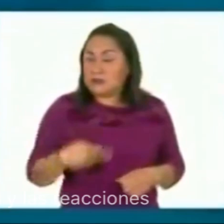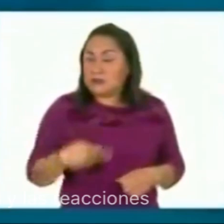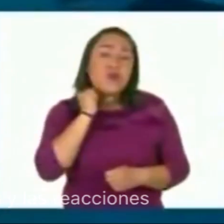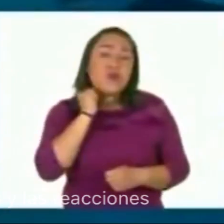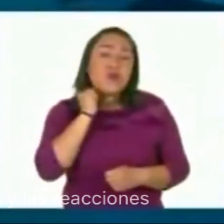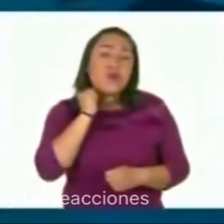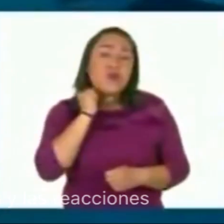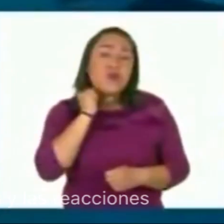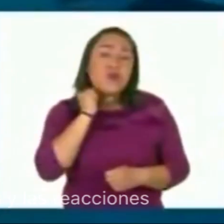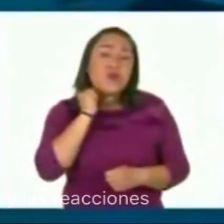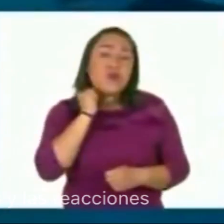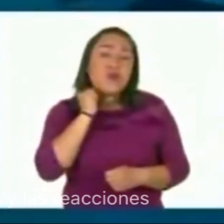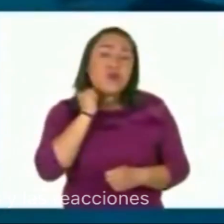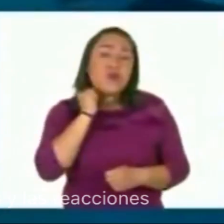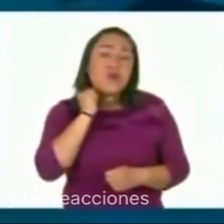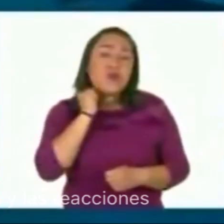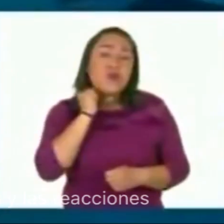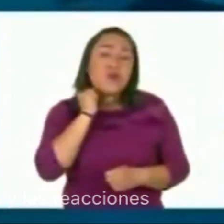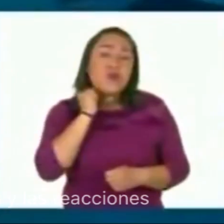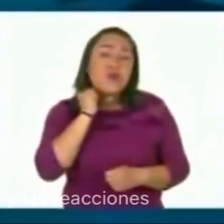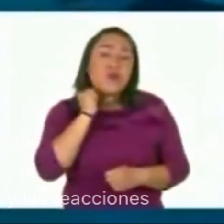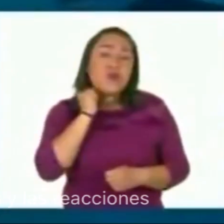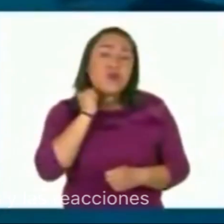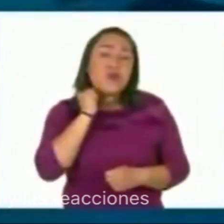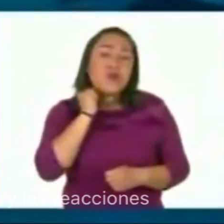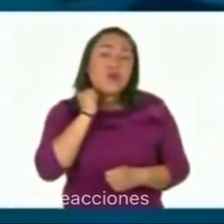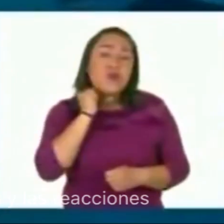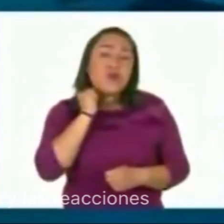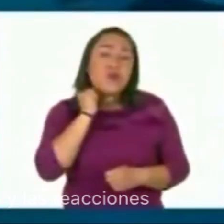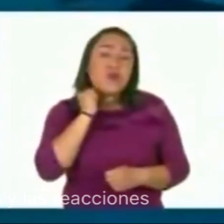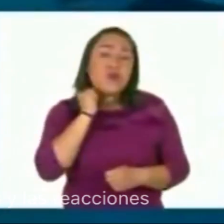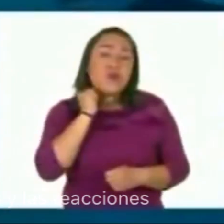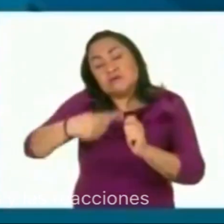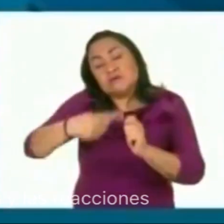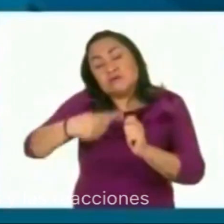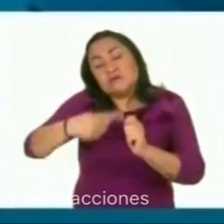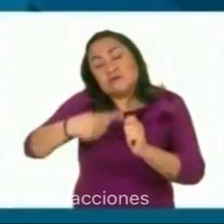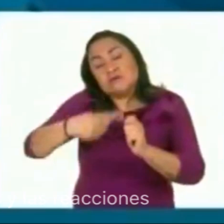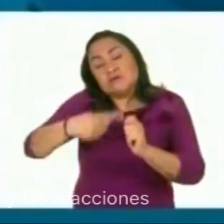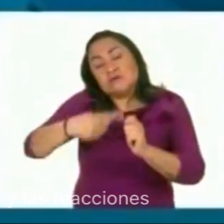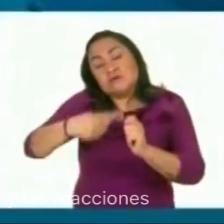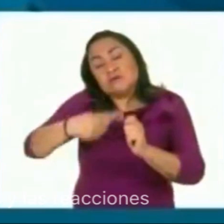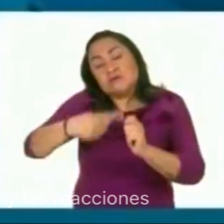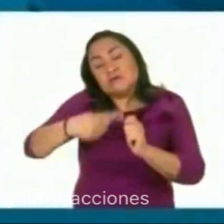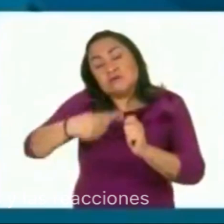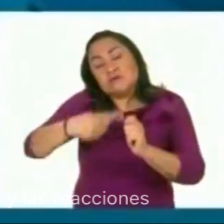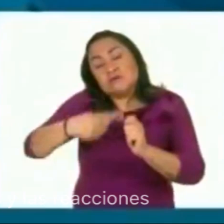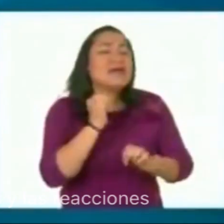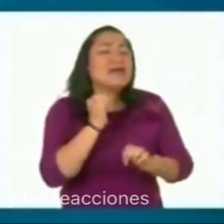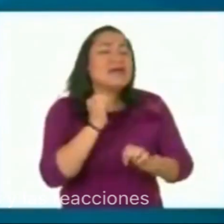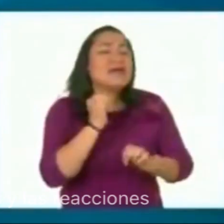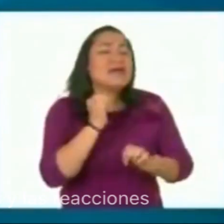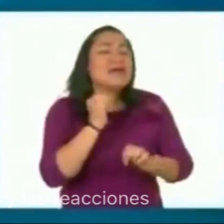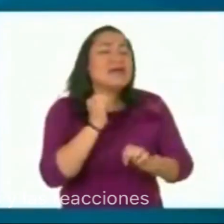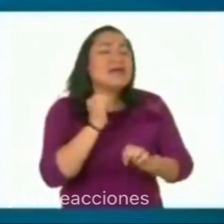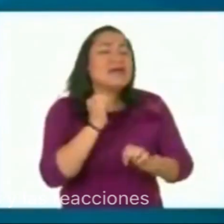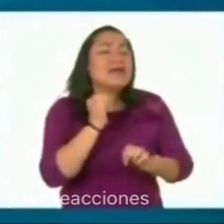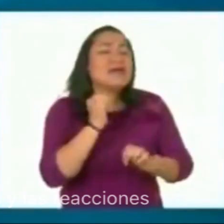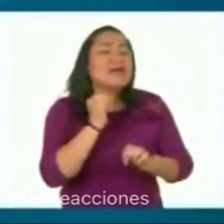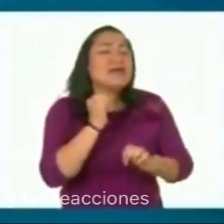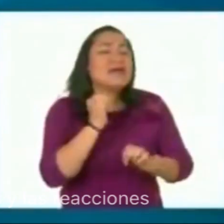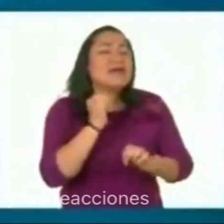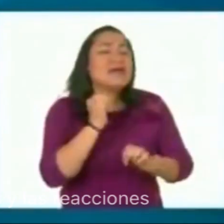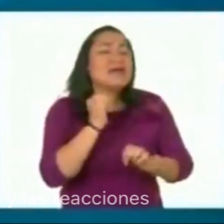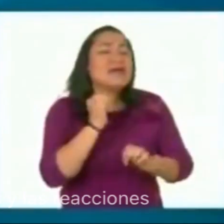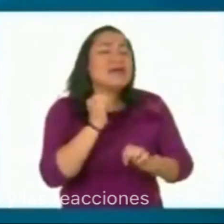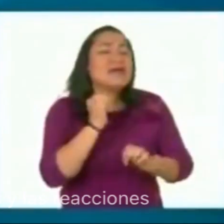propuestas que dan las personas que no tienen un cargo público, pero que pueden llegar a ser ley originadas por necesidades presentadas en la misma